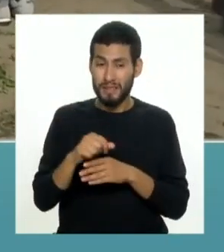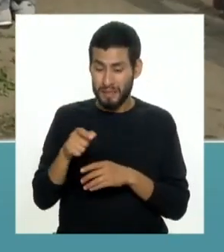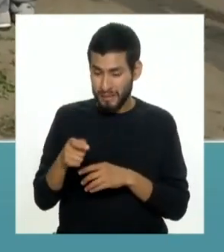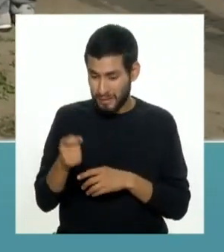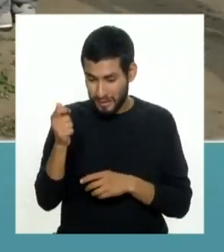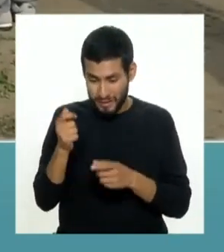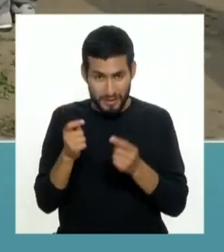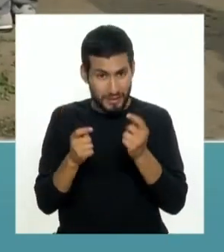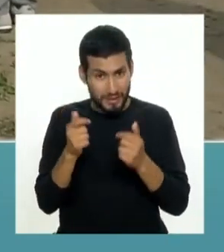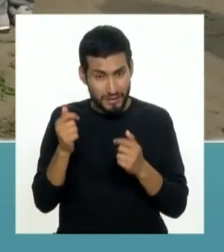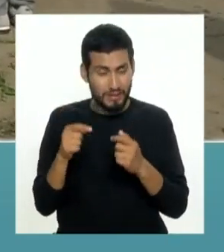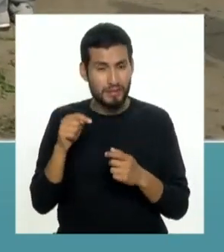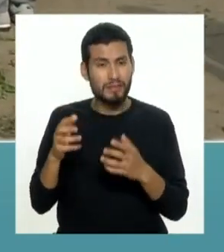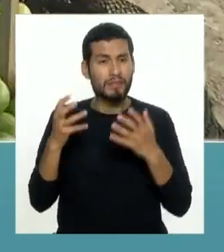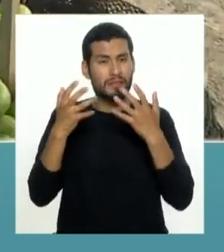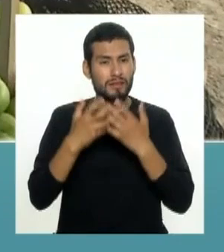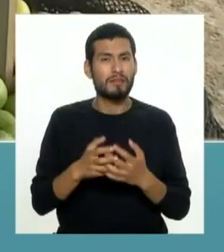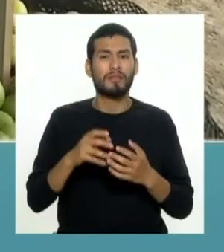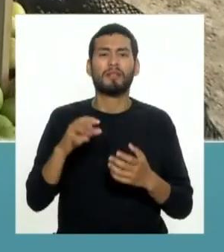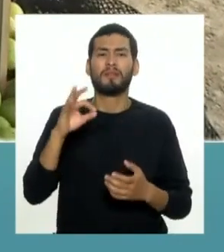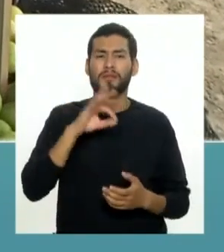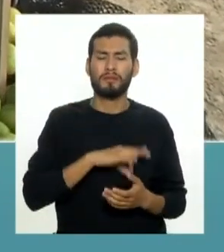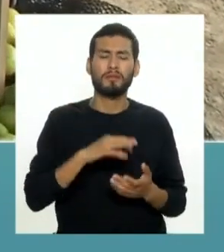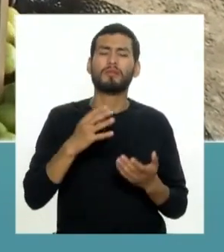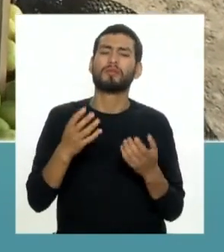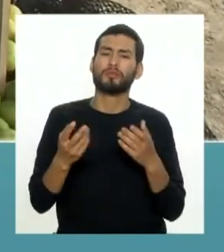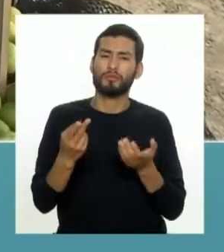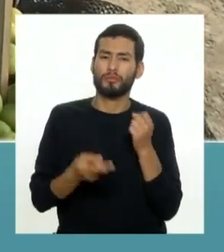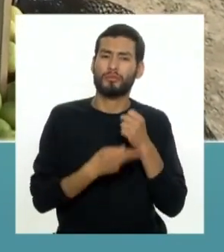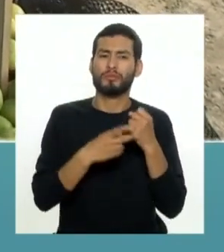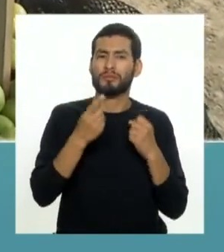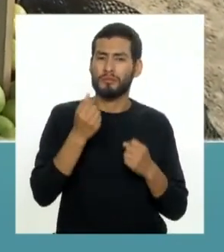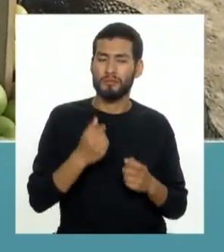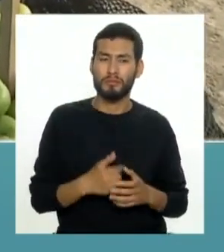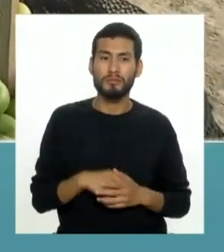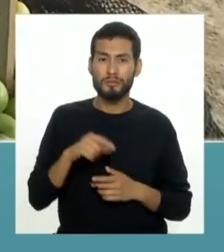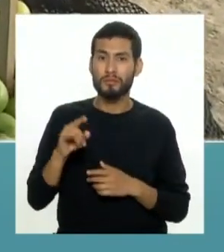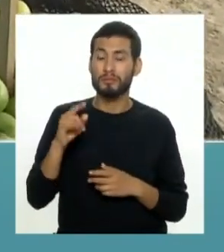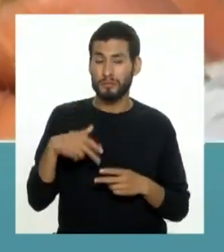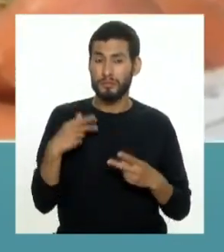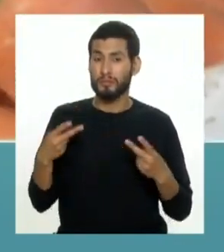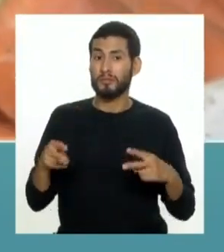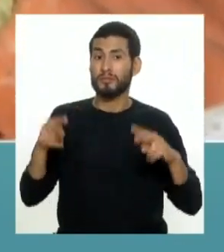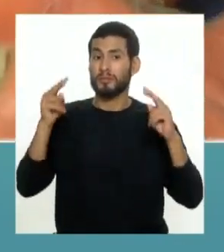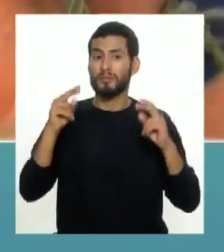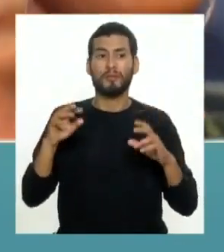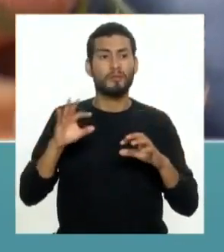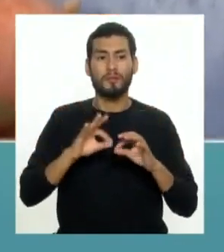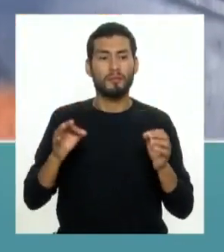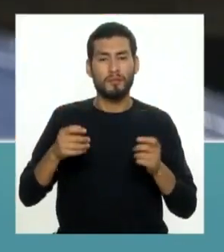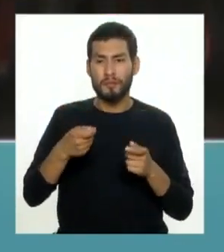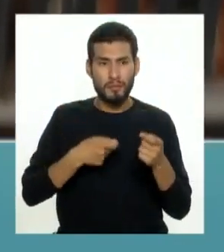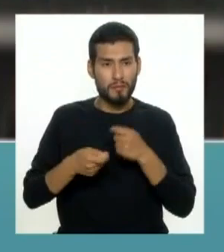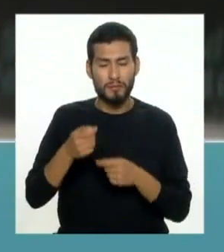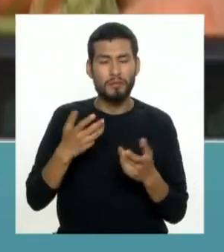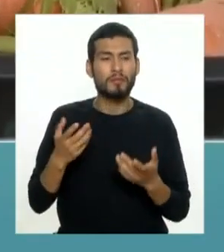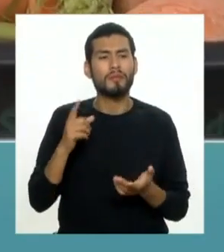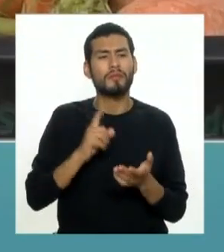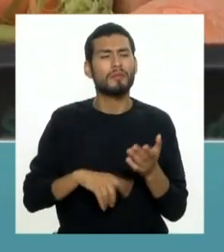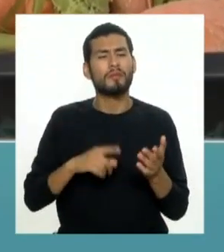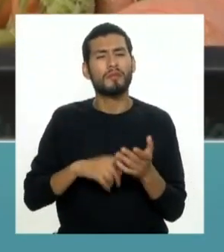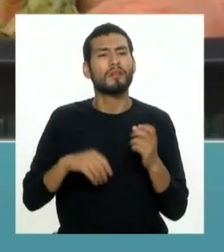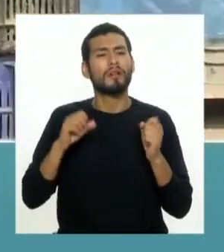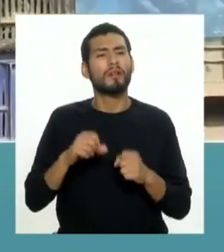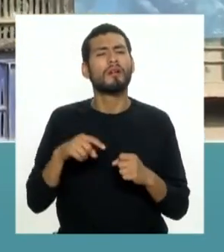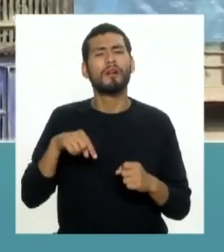contenido las empresas ahorran mucho mucho dinero y entonces su utilidad se incrementa sin hacer ninguna inversión ahora ¿qué es lo que se puede